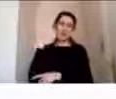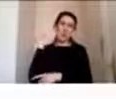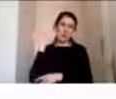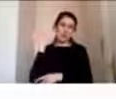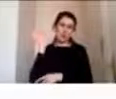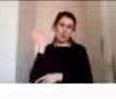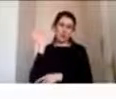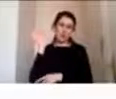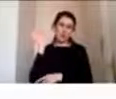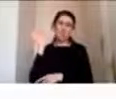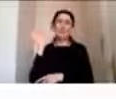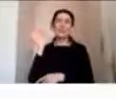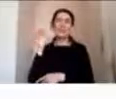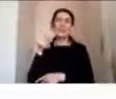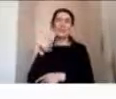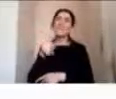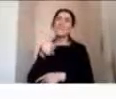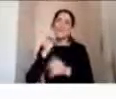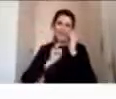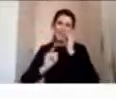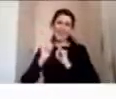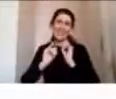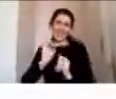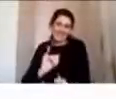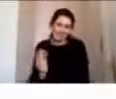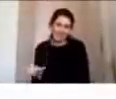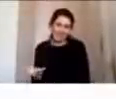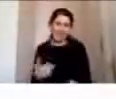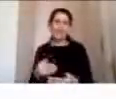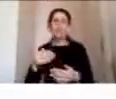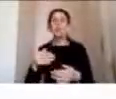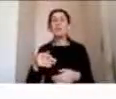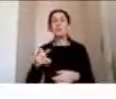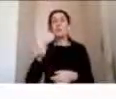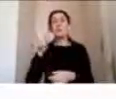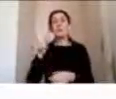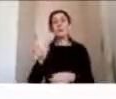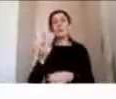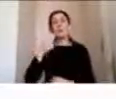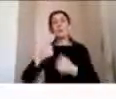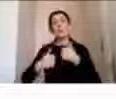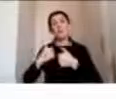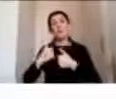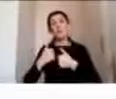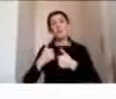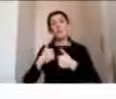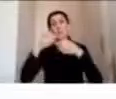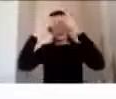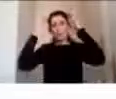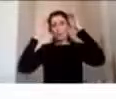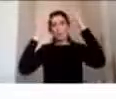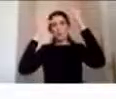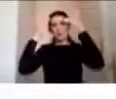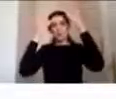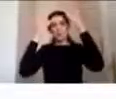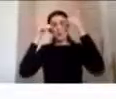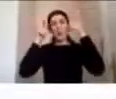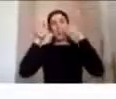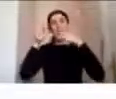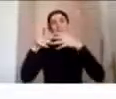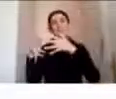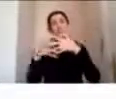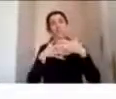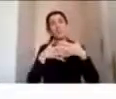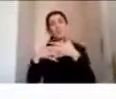obviamente online con una neuropsicóloga de un hospital en Estados Unidos que ella trabaja con pacientes hospitalizados ella trabaja en el área de